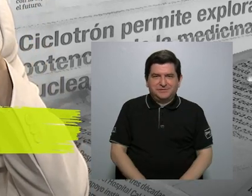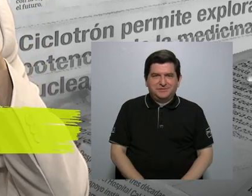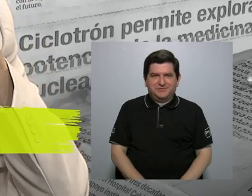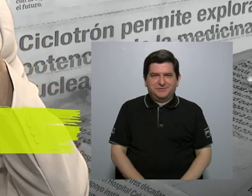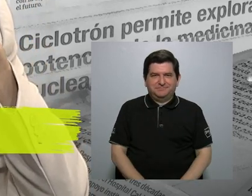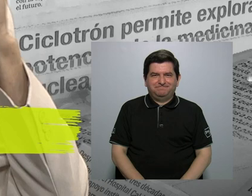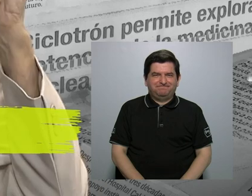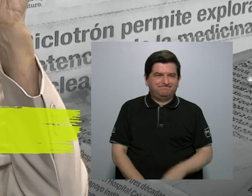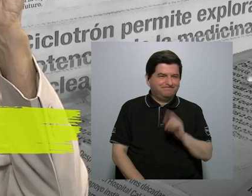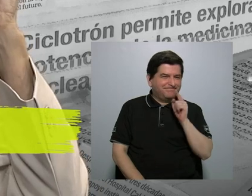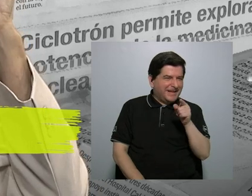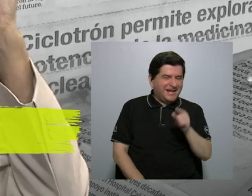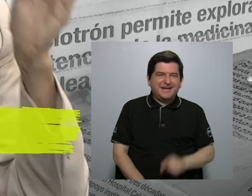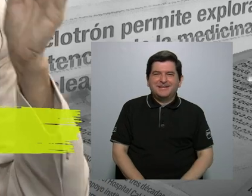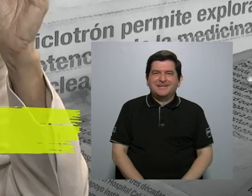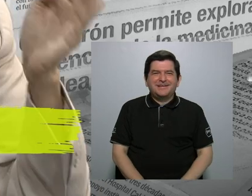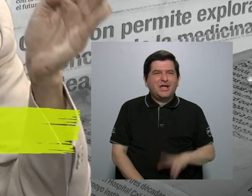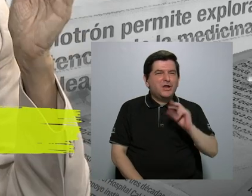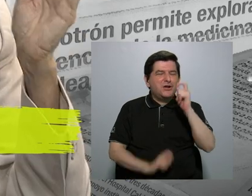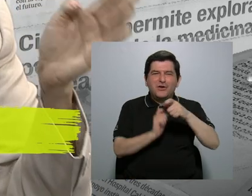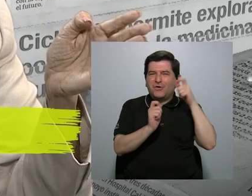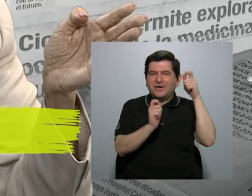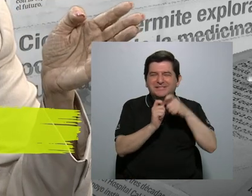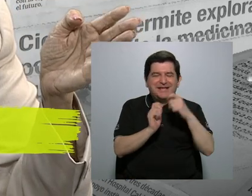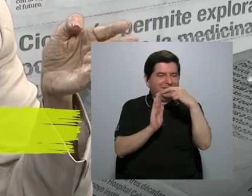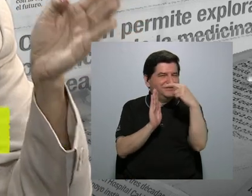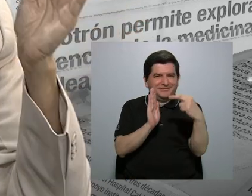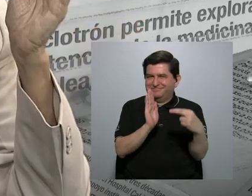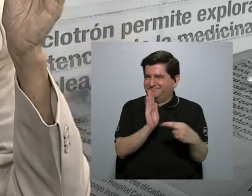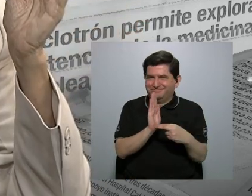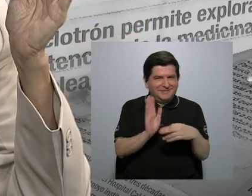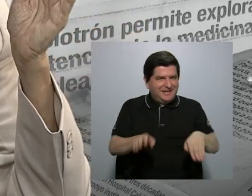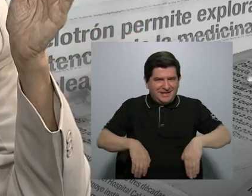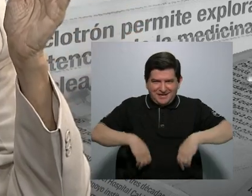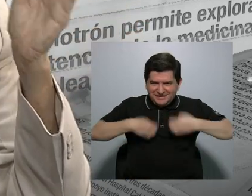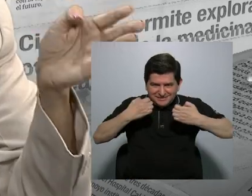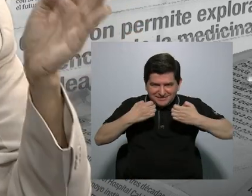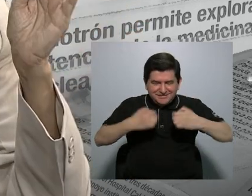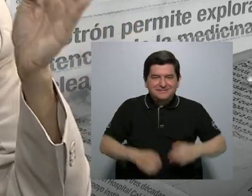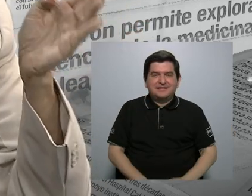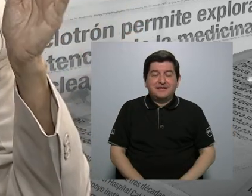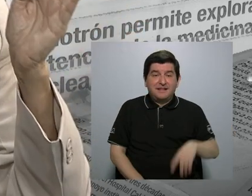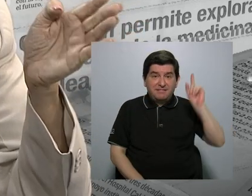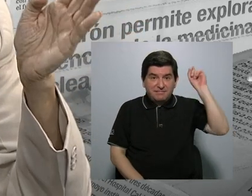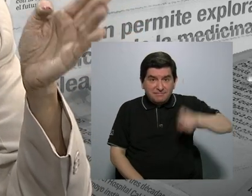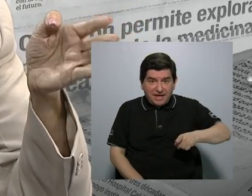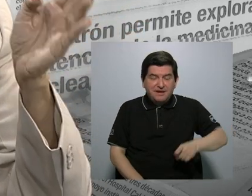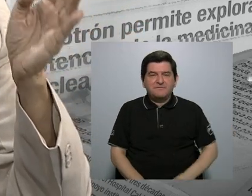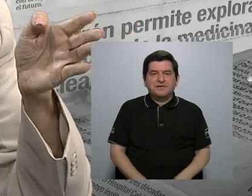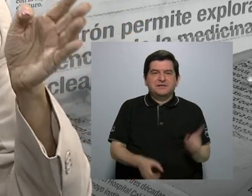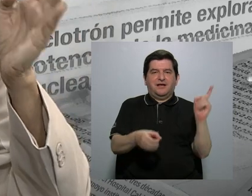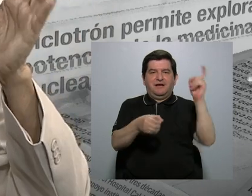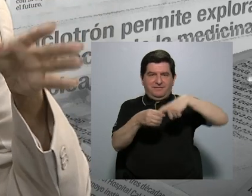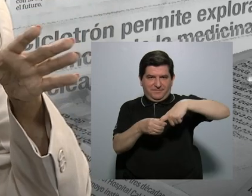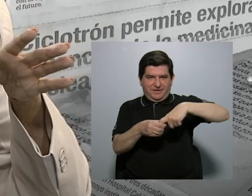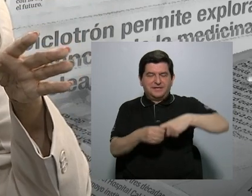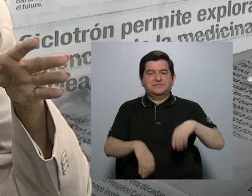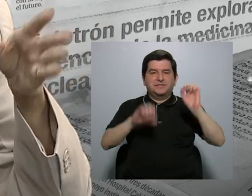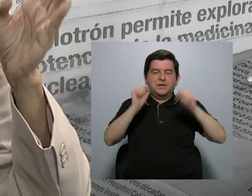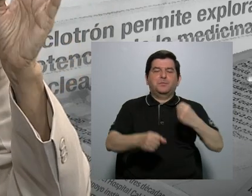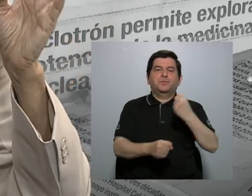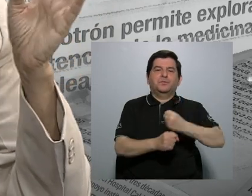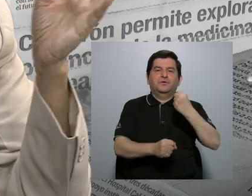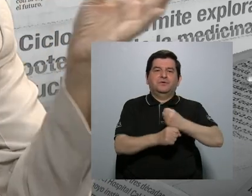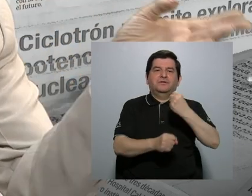está estrictamente reglamentado el que se tenga que ser colegiado para trabajar.